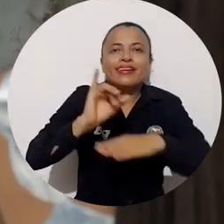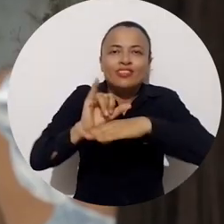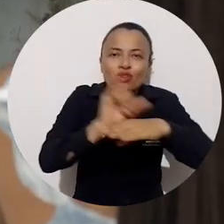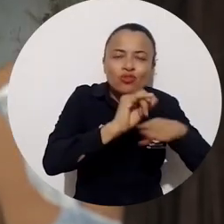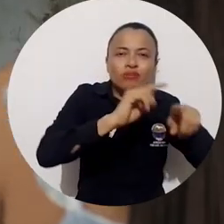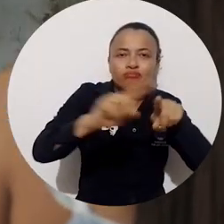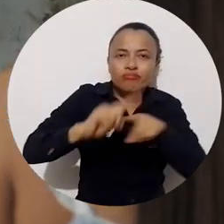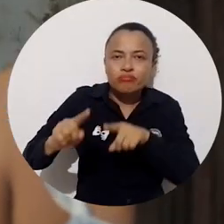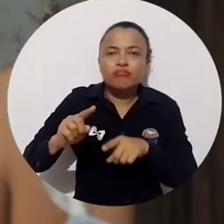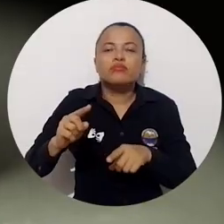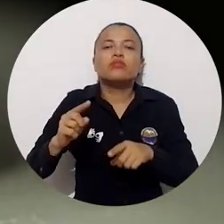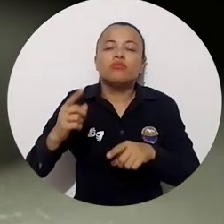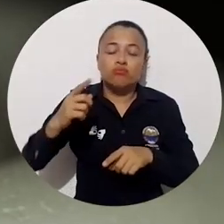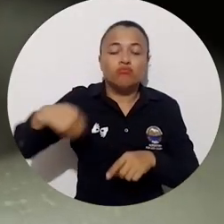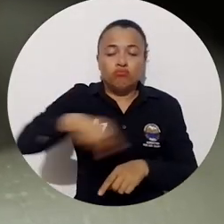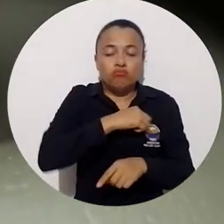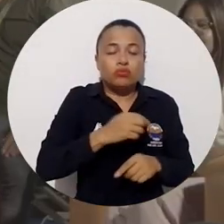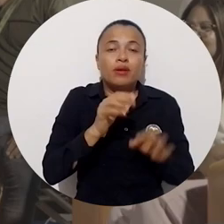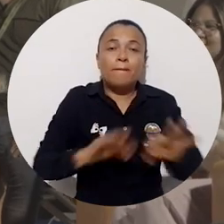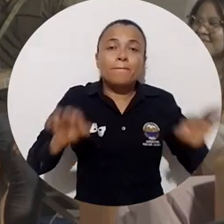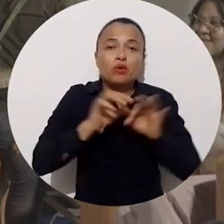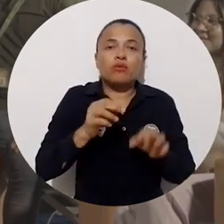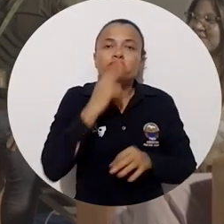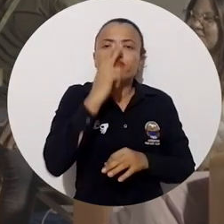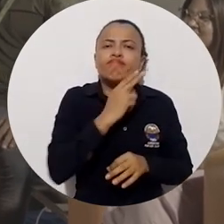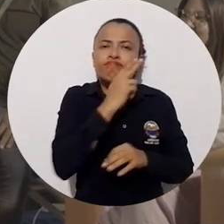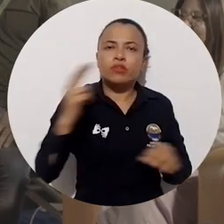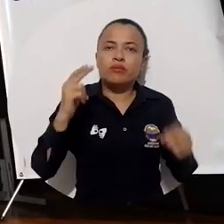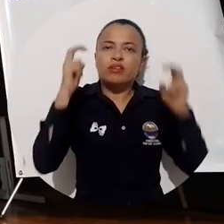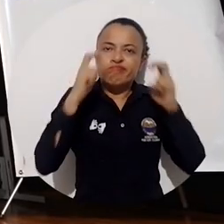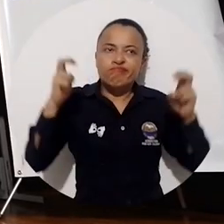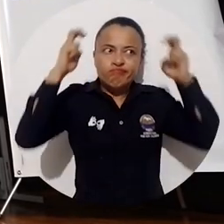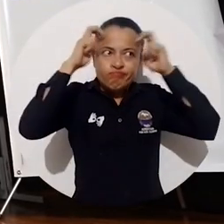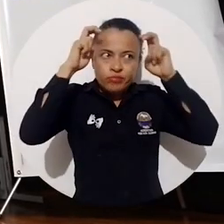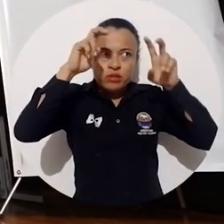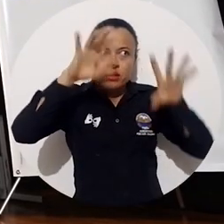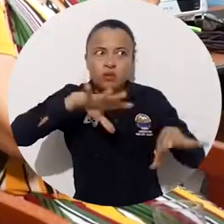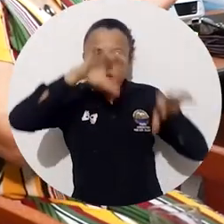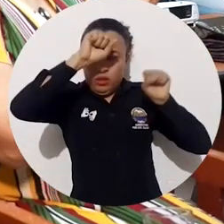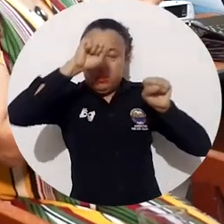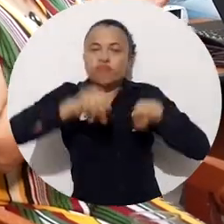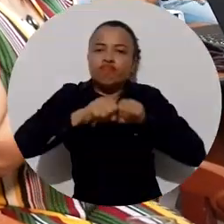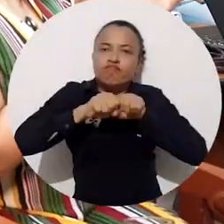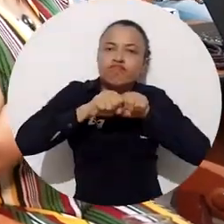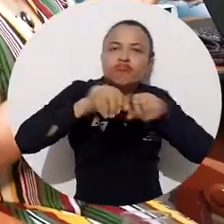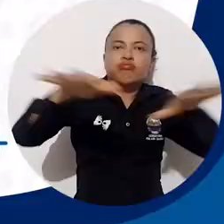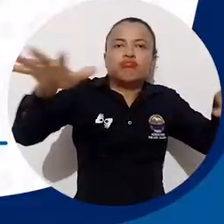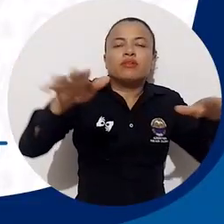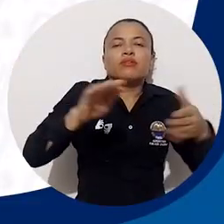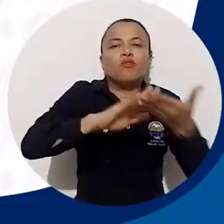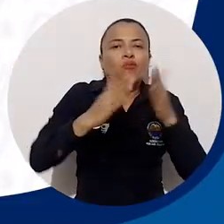evidenciando su compromiso con la transferencia y apropiación del conocimiento socialmente con las comunidades.